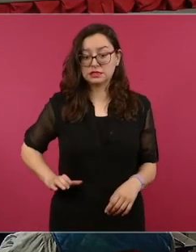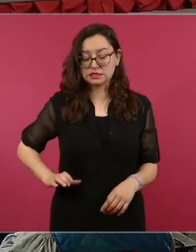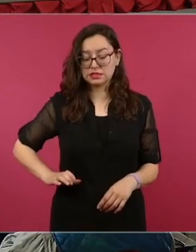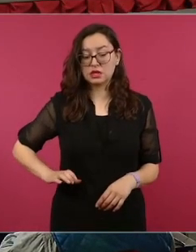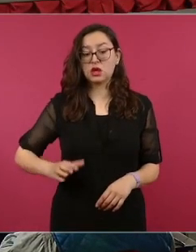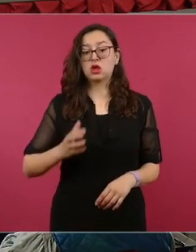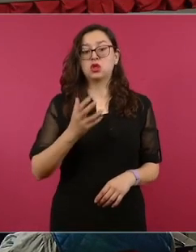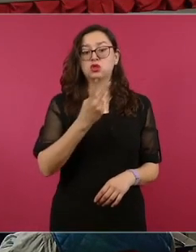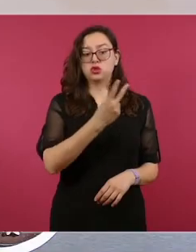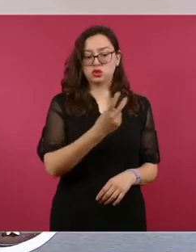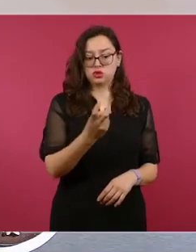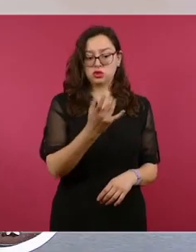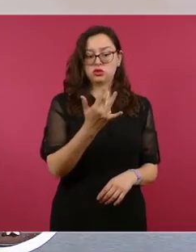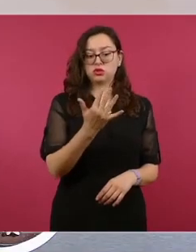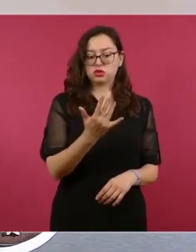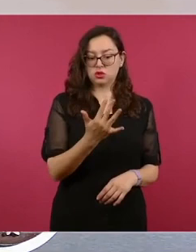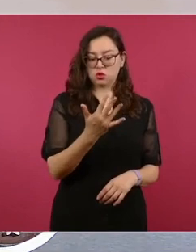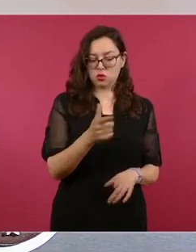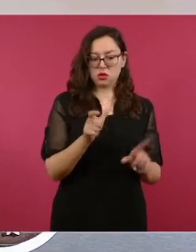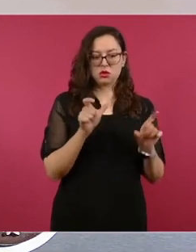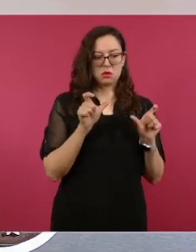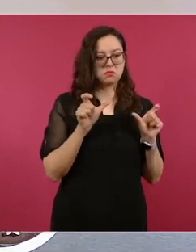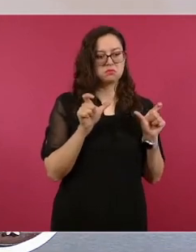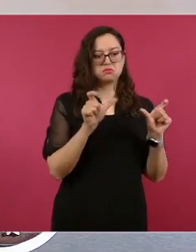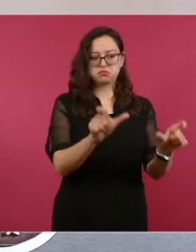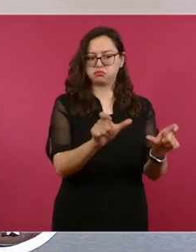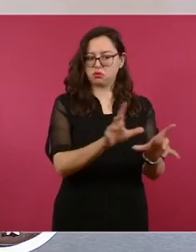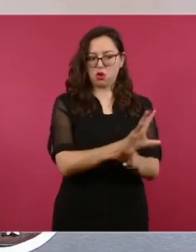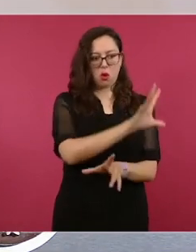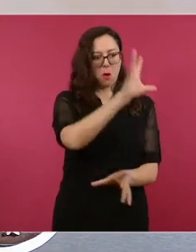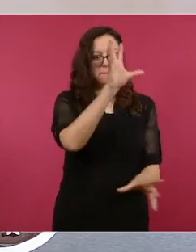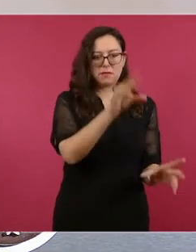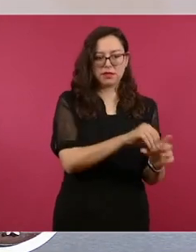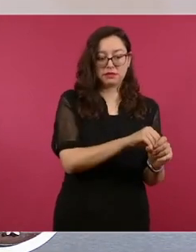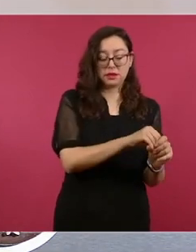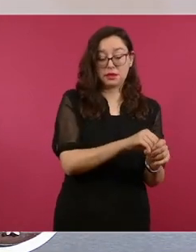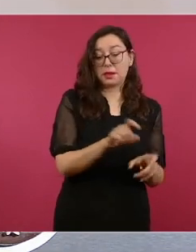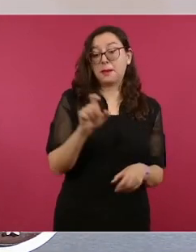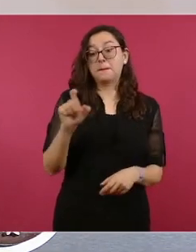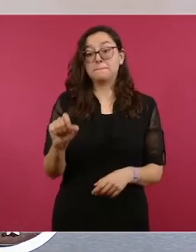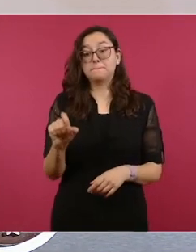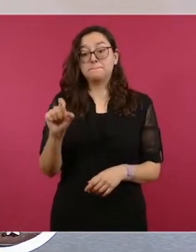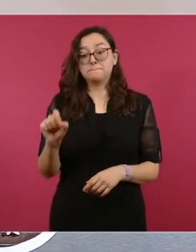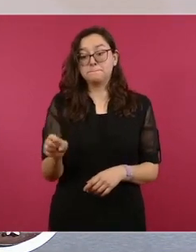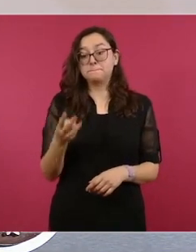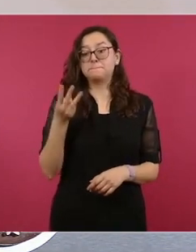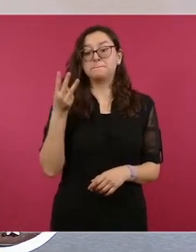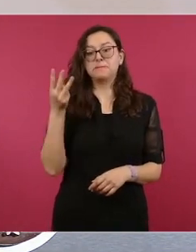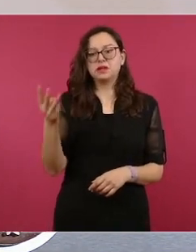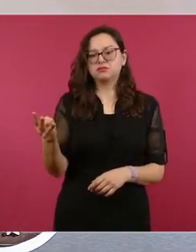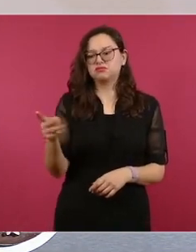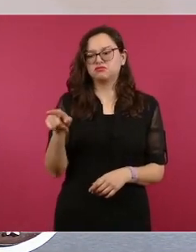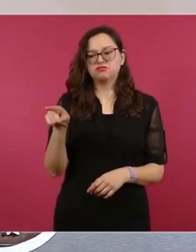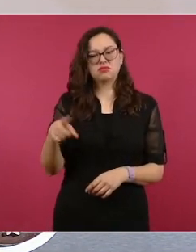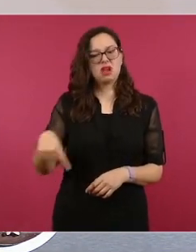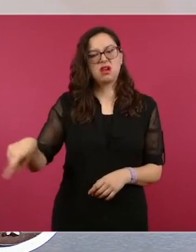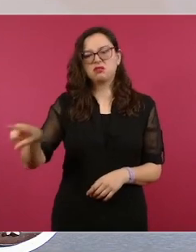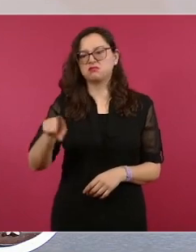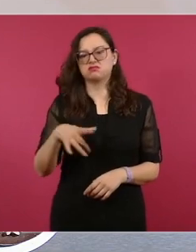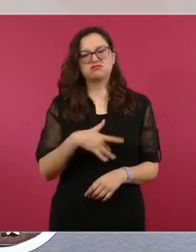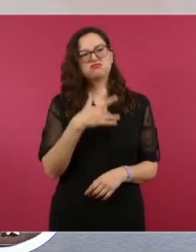seguridad necesaria, en tanto que en 23 fueron declinadas por los propios